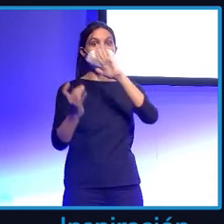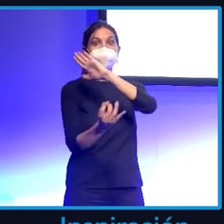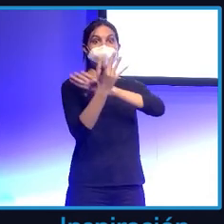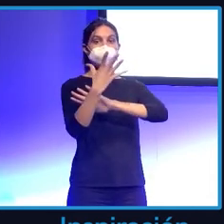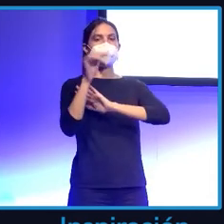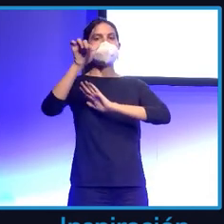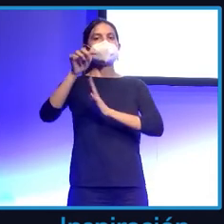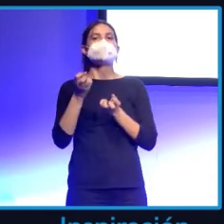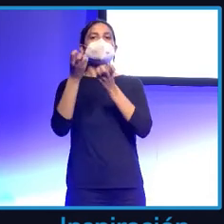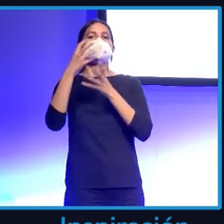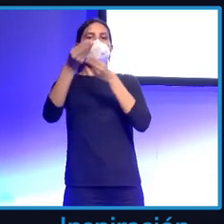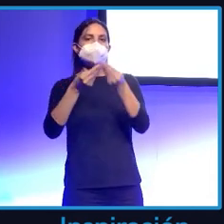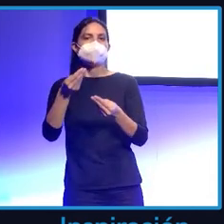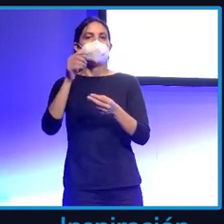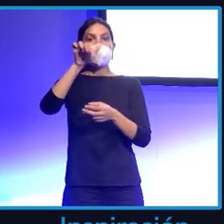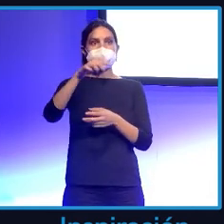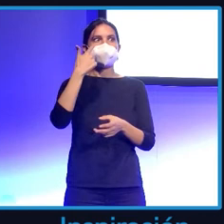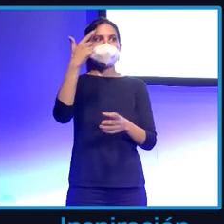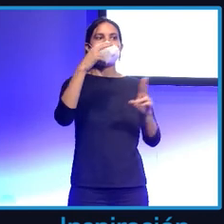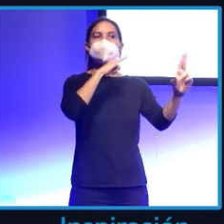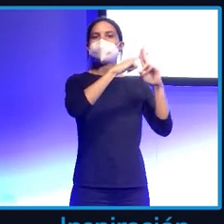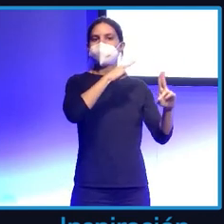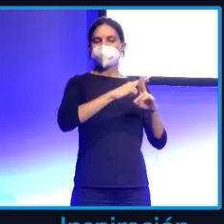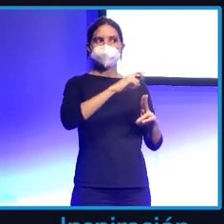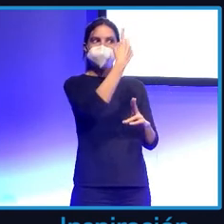modificó el archivo. Y aquí encontramos que el señor Craig